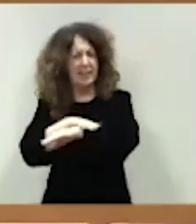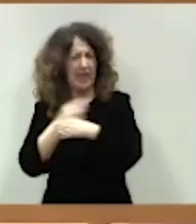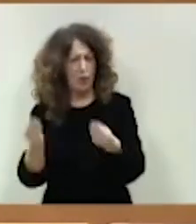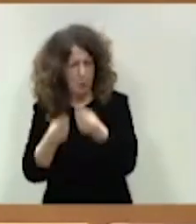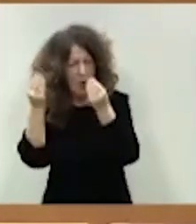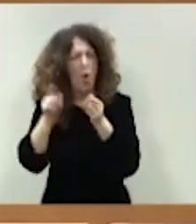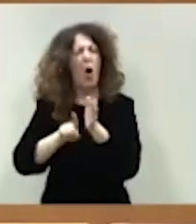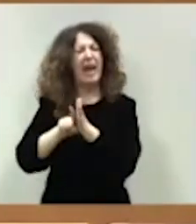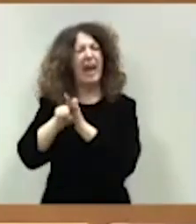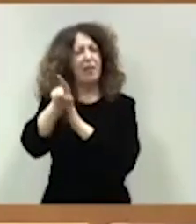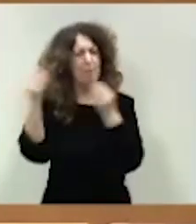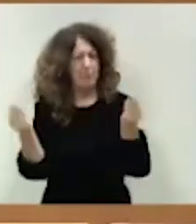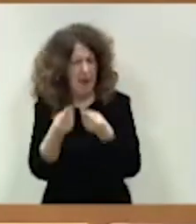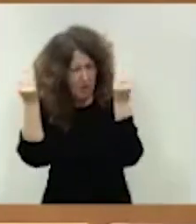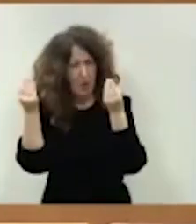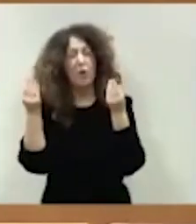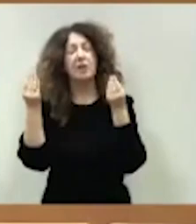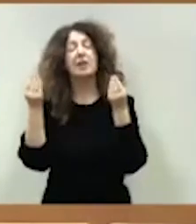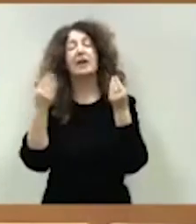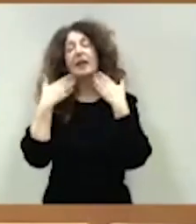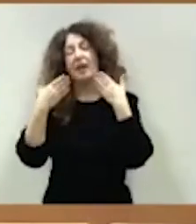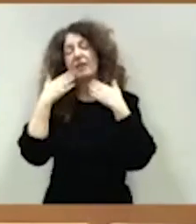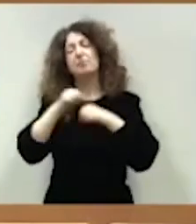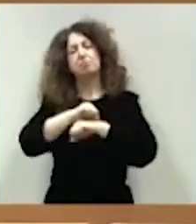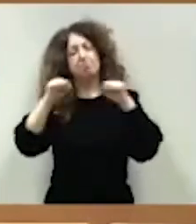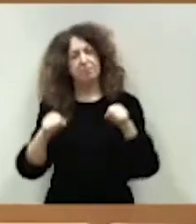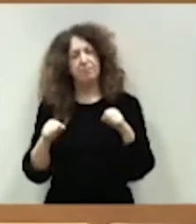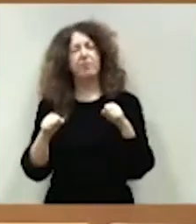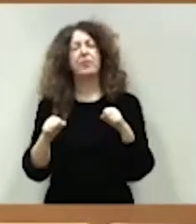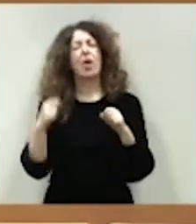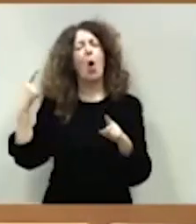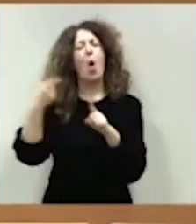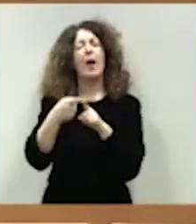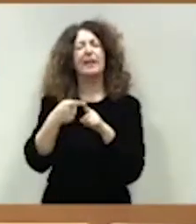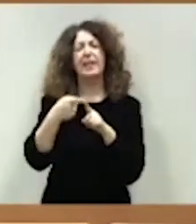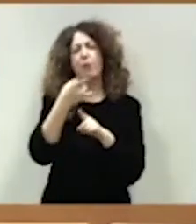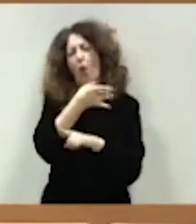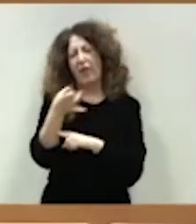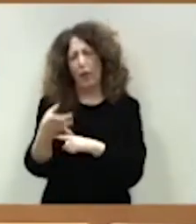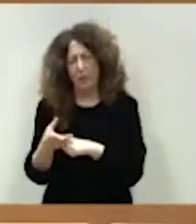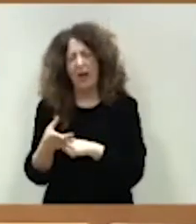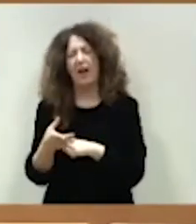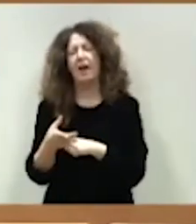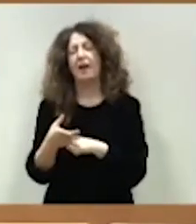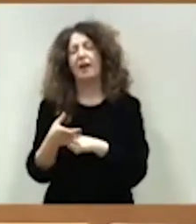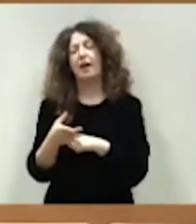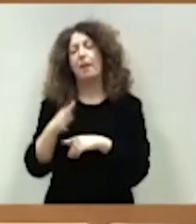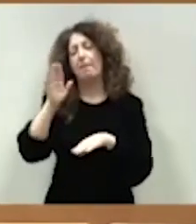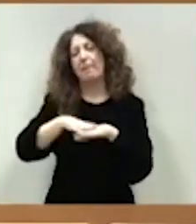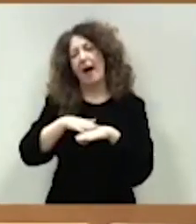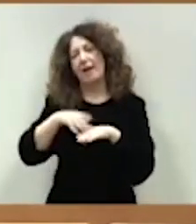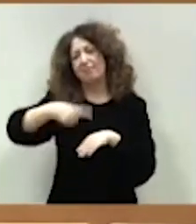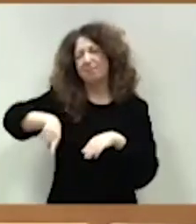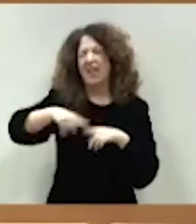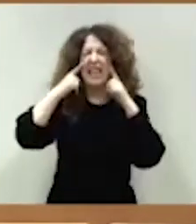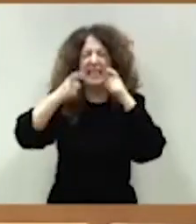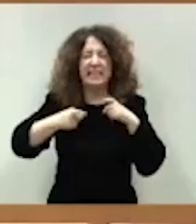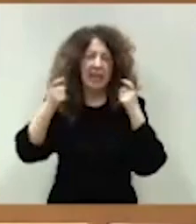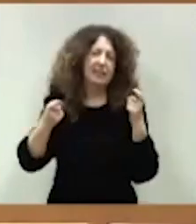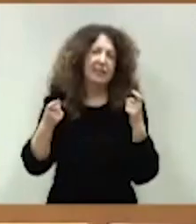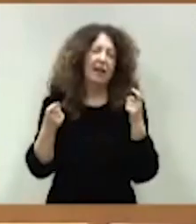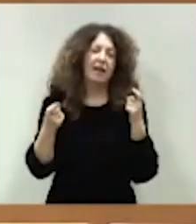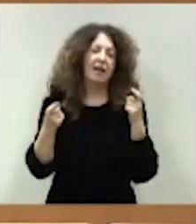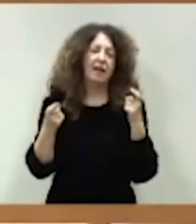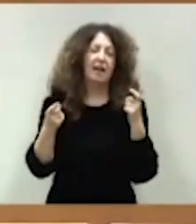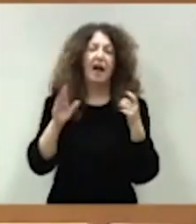consolidación de nuestro objetivo de deuda, de déficit para intentar llevarlo hasta